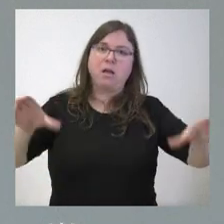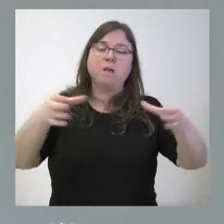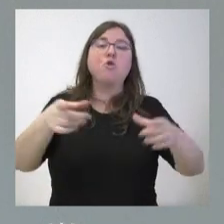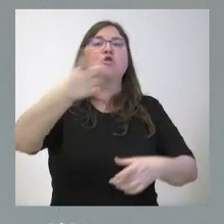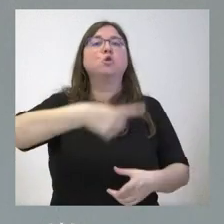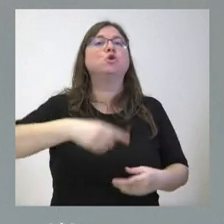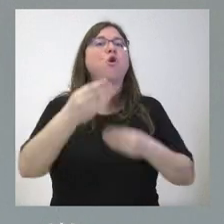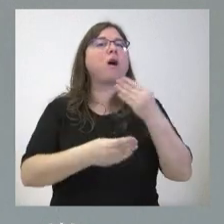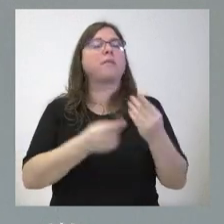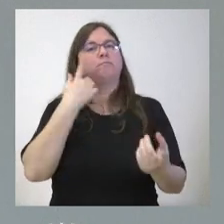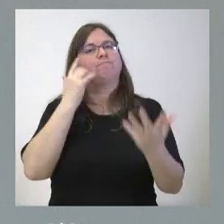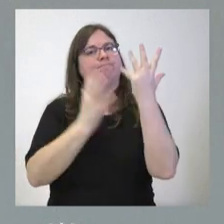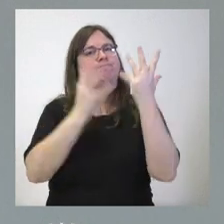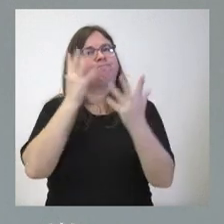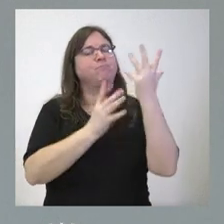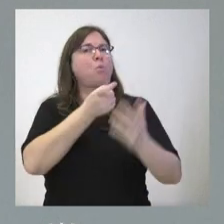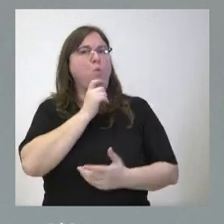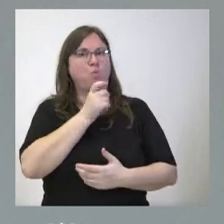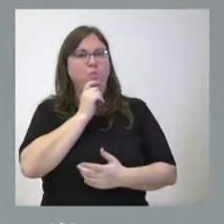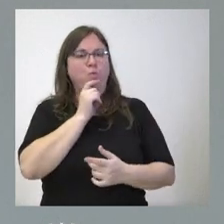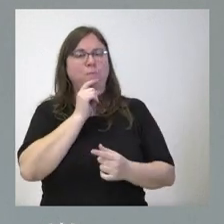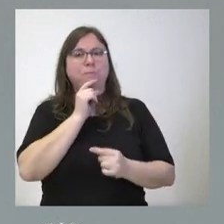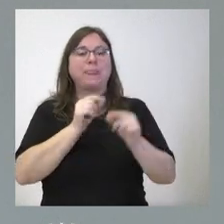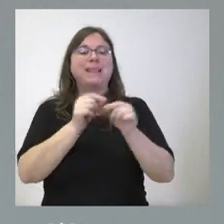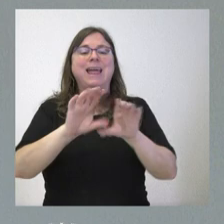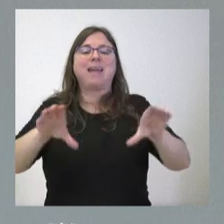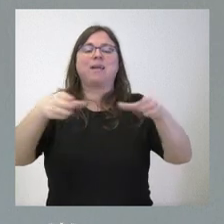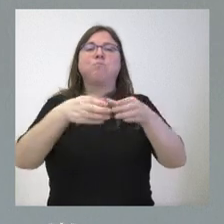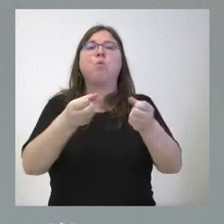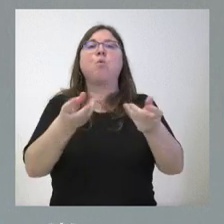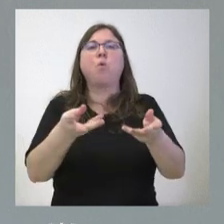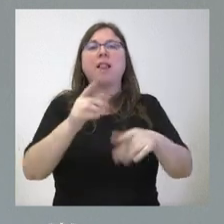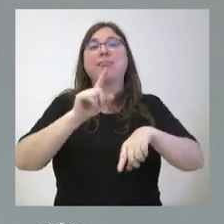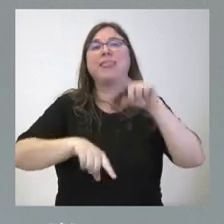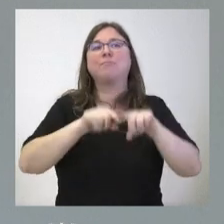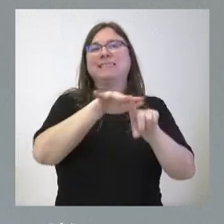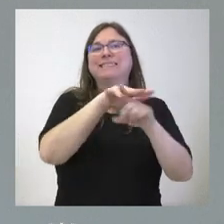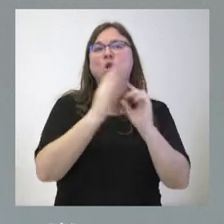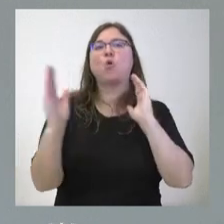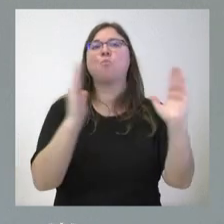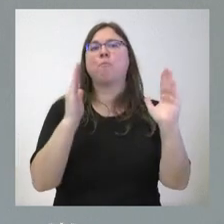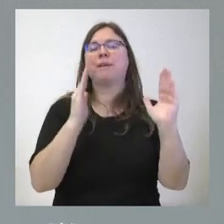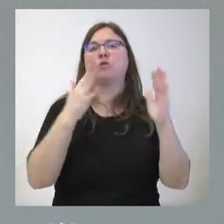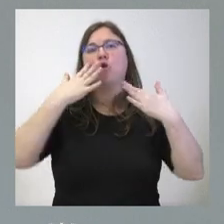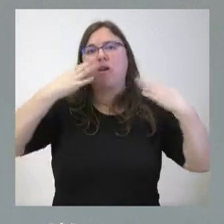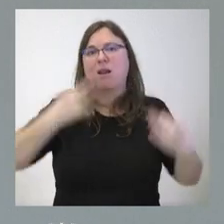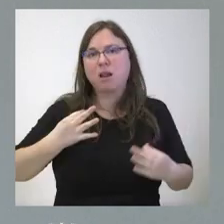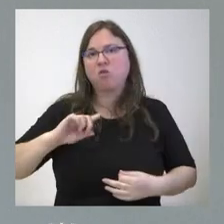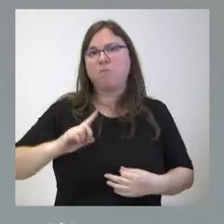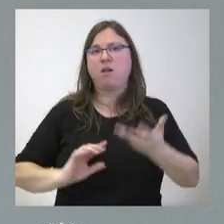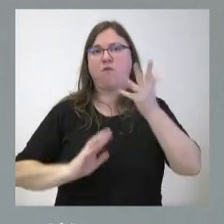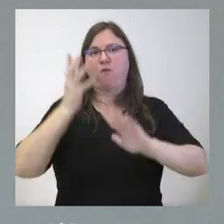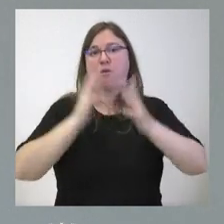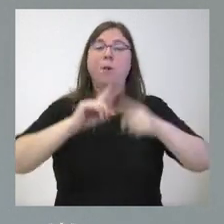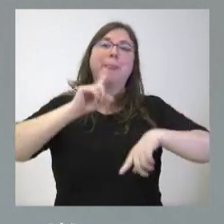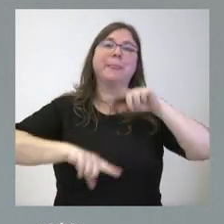dimensionar también el tamaño del operativo en función de los momentos de mayor nivel de riesgo en